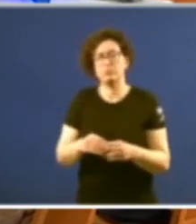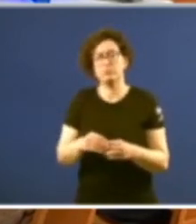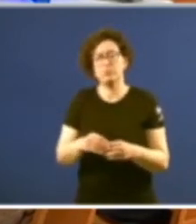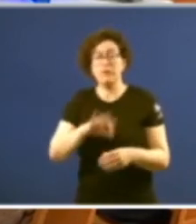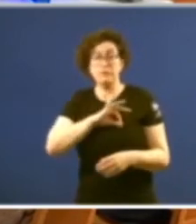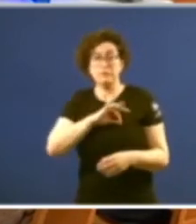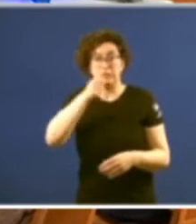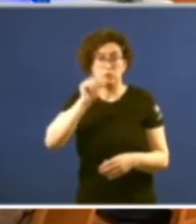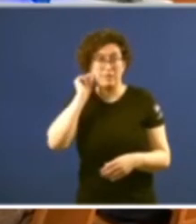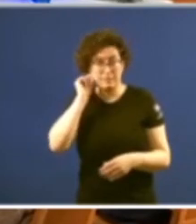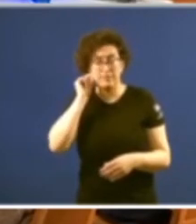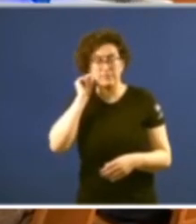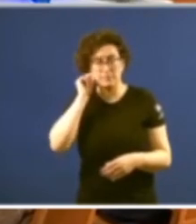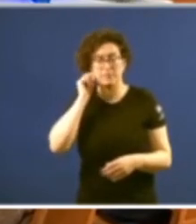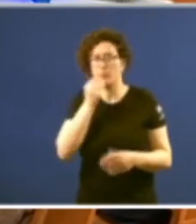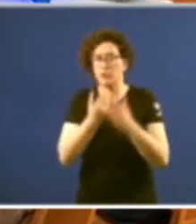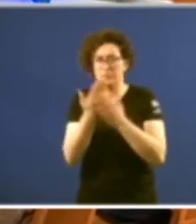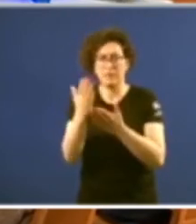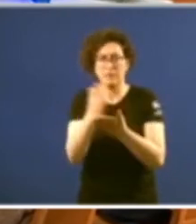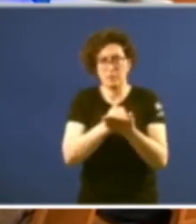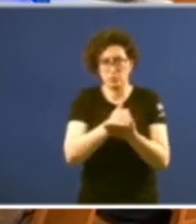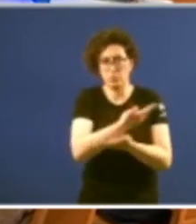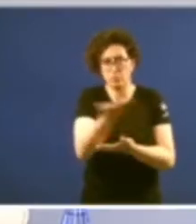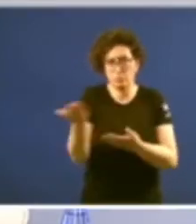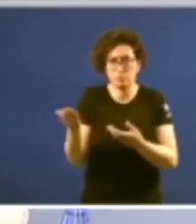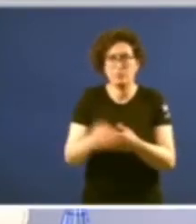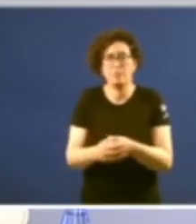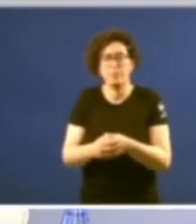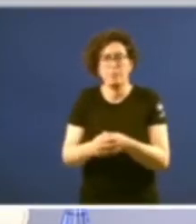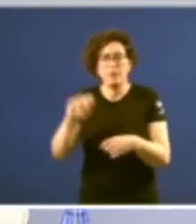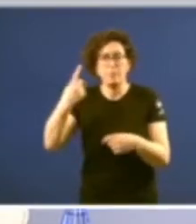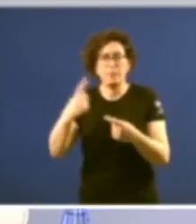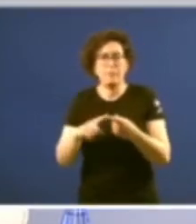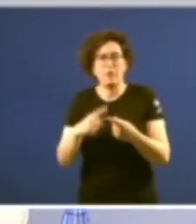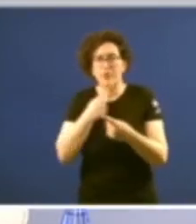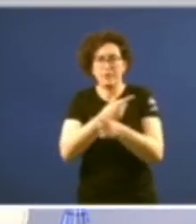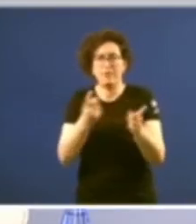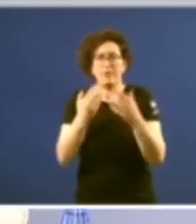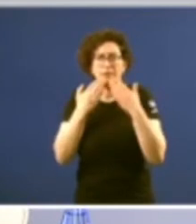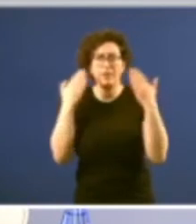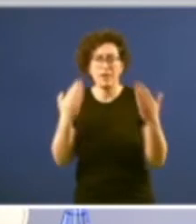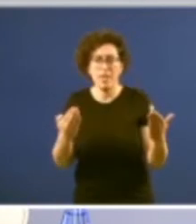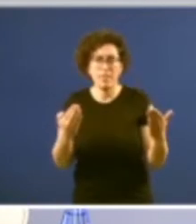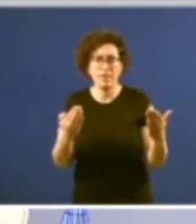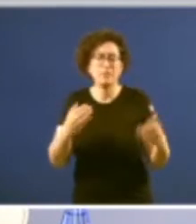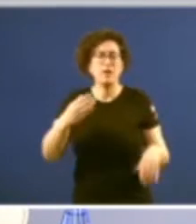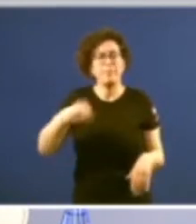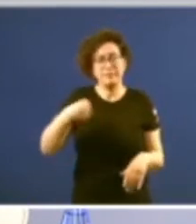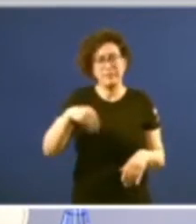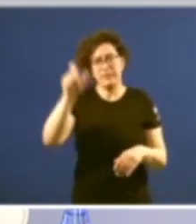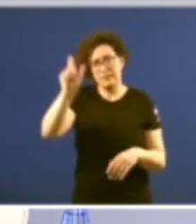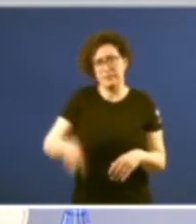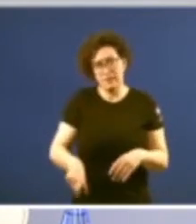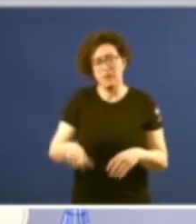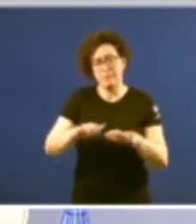señores señoras bons días a todos Primeiro lugar quero dar as gracias á Presidencia do Parlamento de